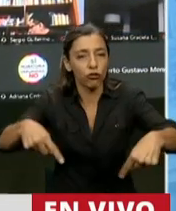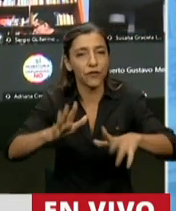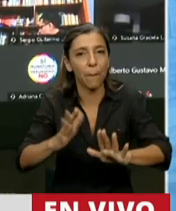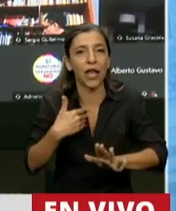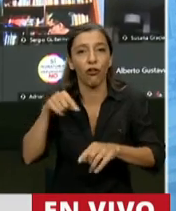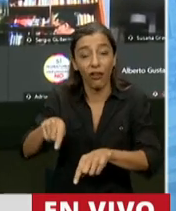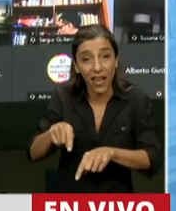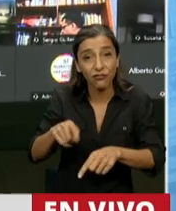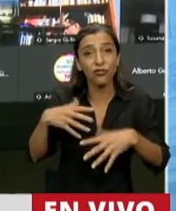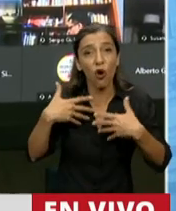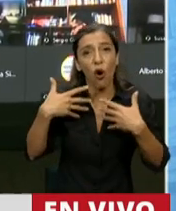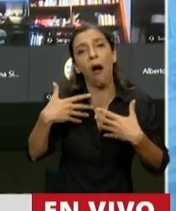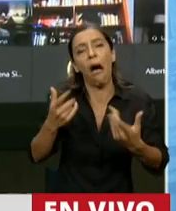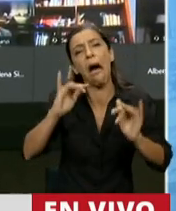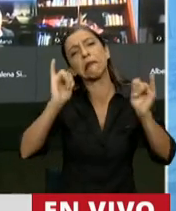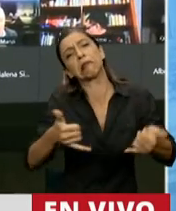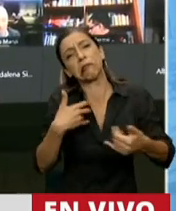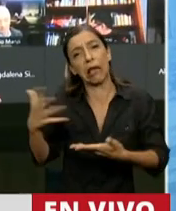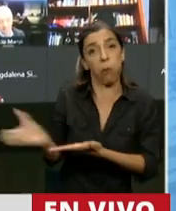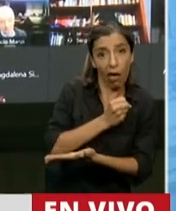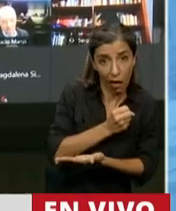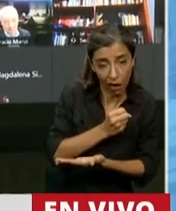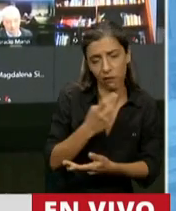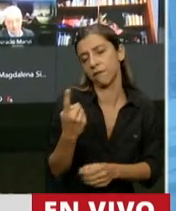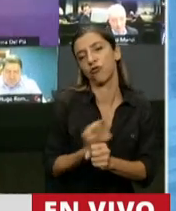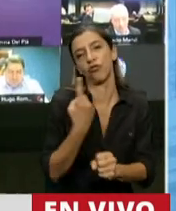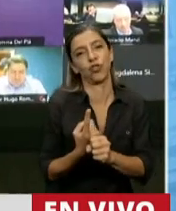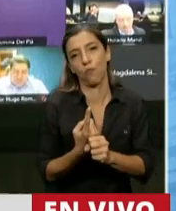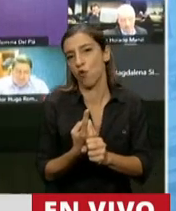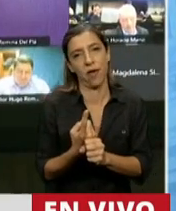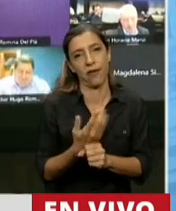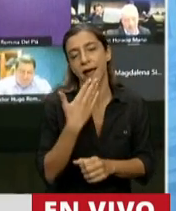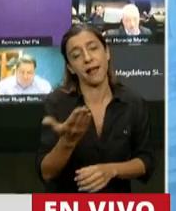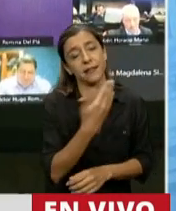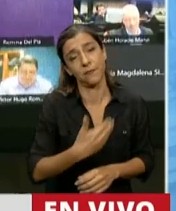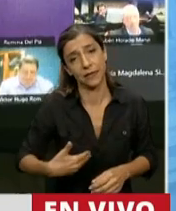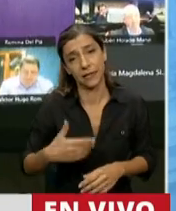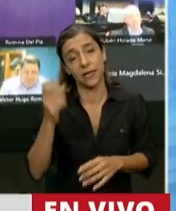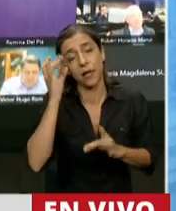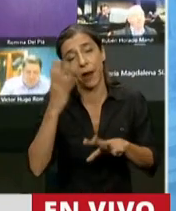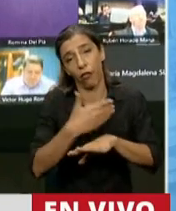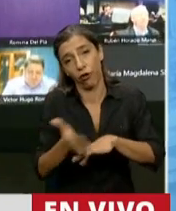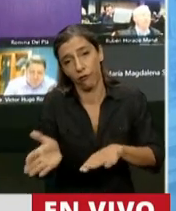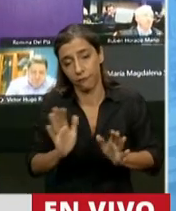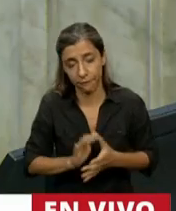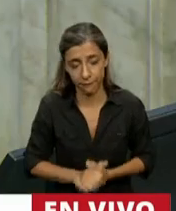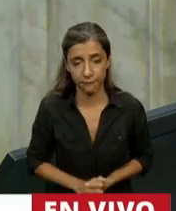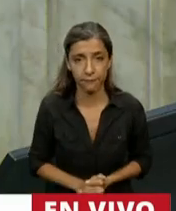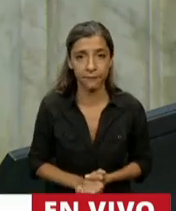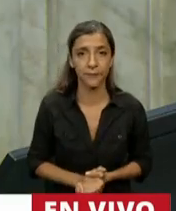saqueo al que quieren someter a la Ciudad de Buenos Aires. Gracias, señor Presidente, y perdón por la extensión de mi discurso.